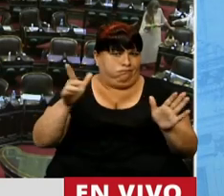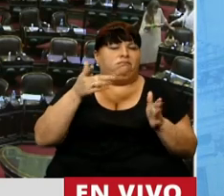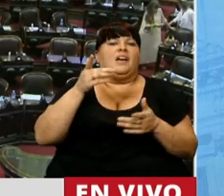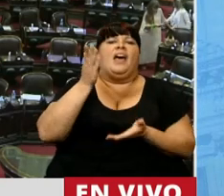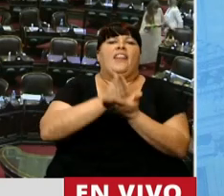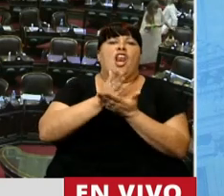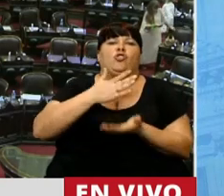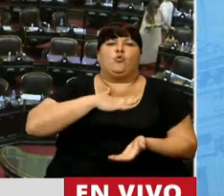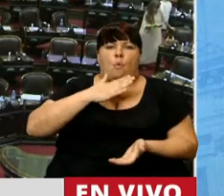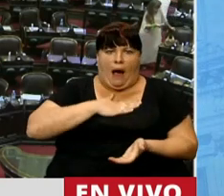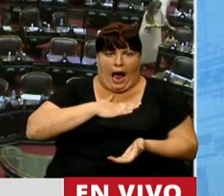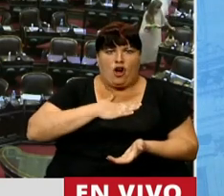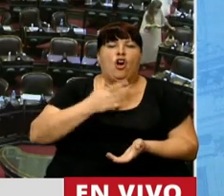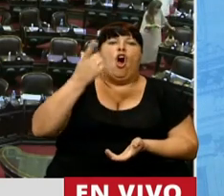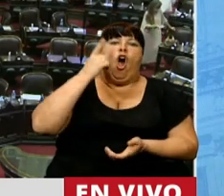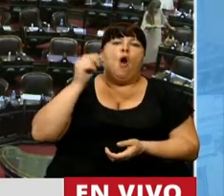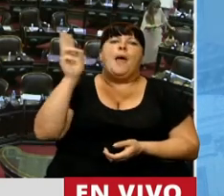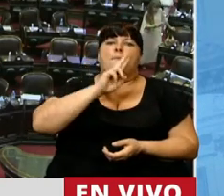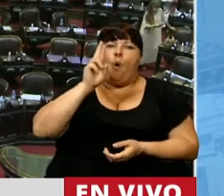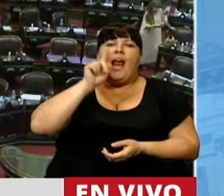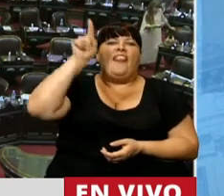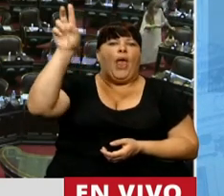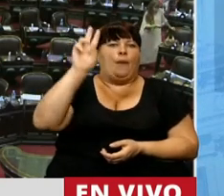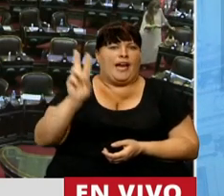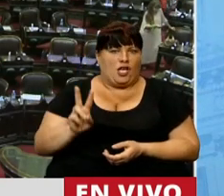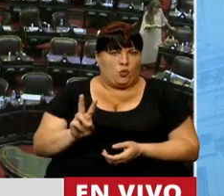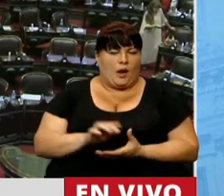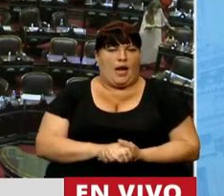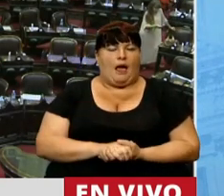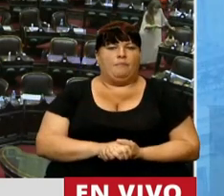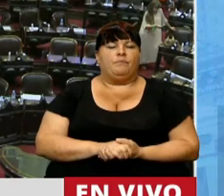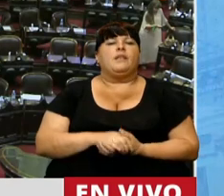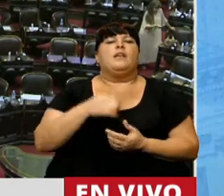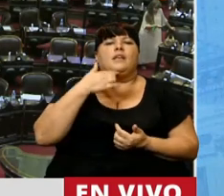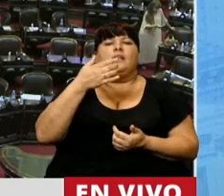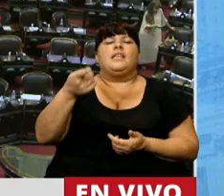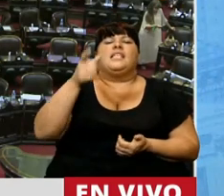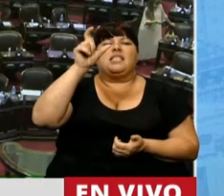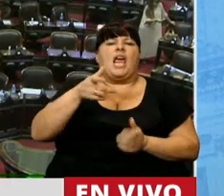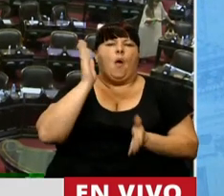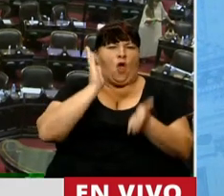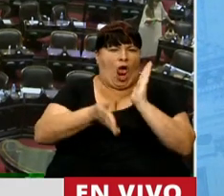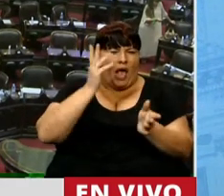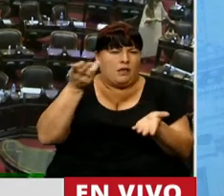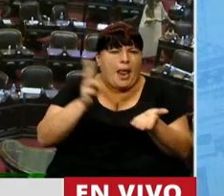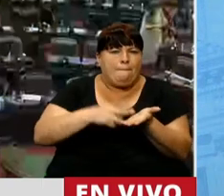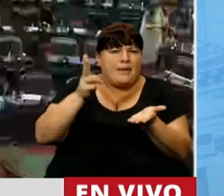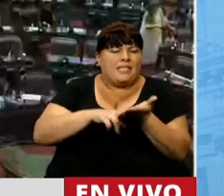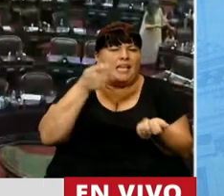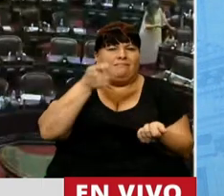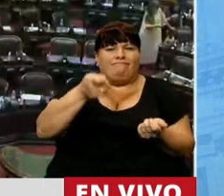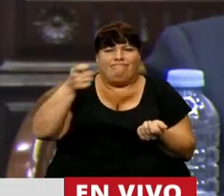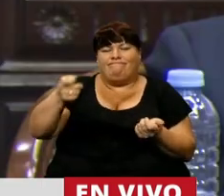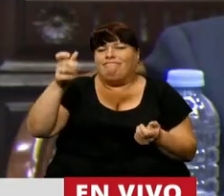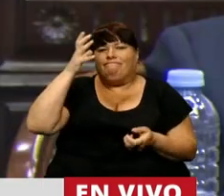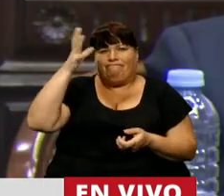los derechos humanos de hombres y mujeres en Venezuela. Identificó patrones de violaciones y crímenes